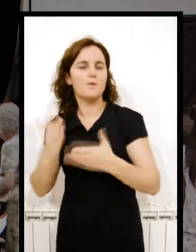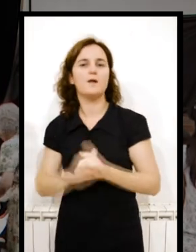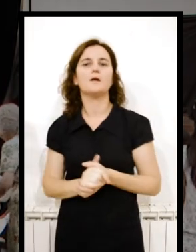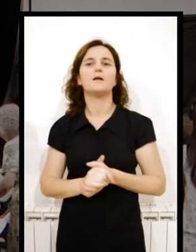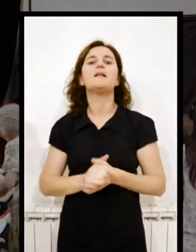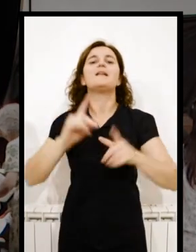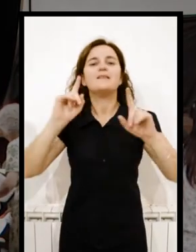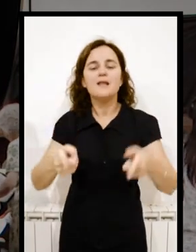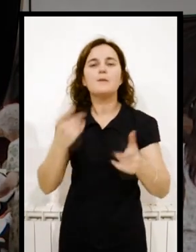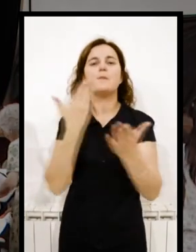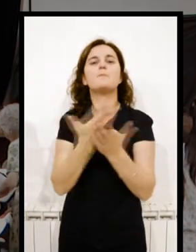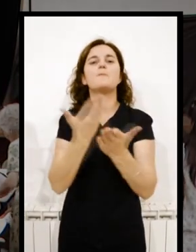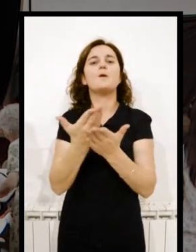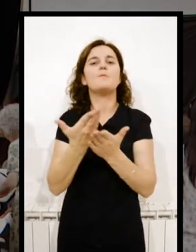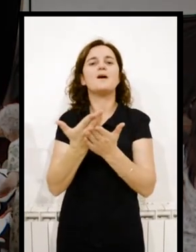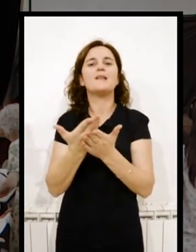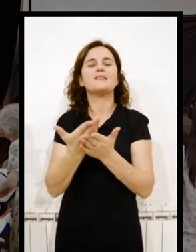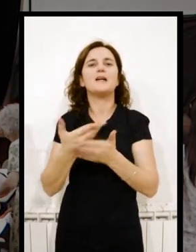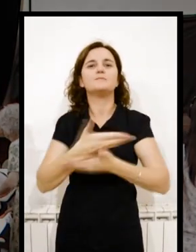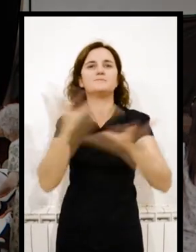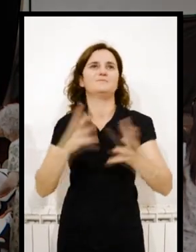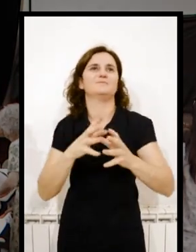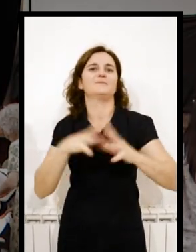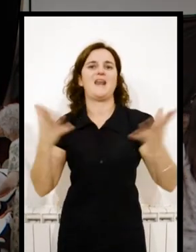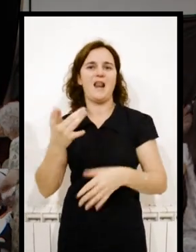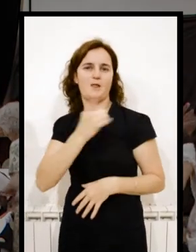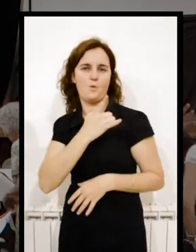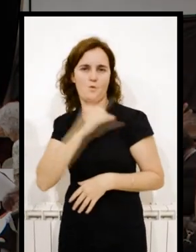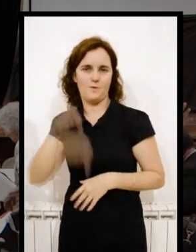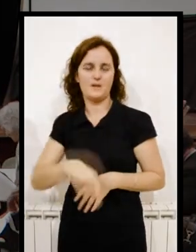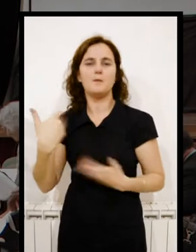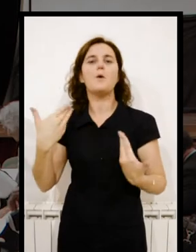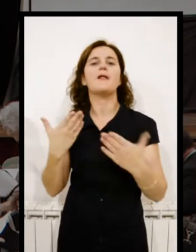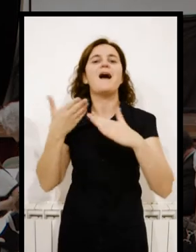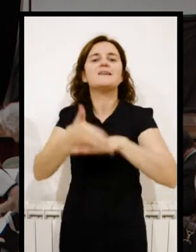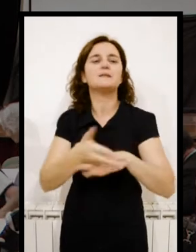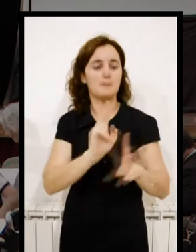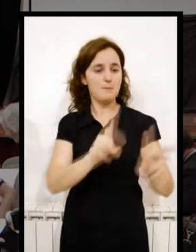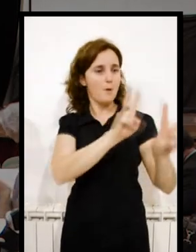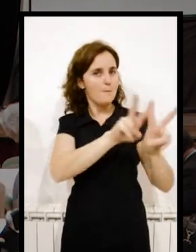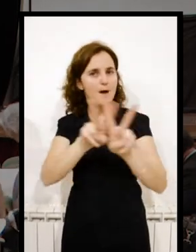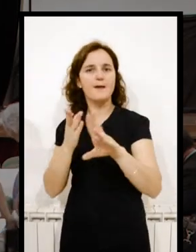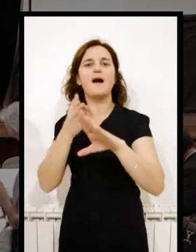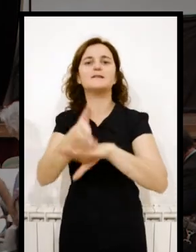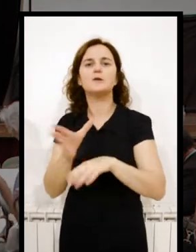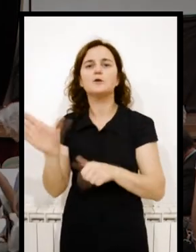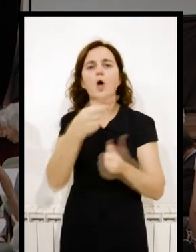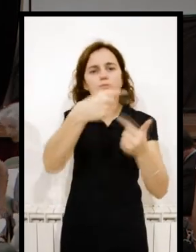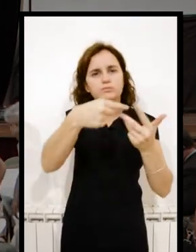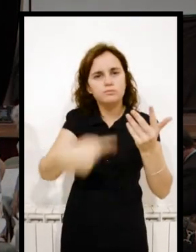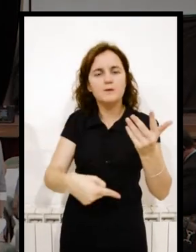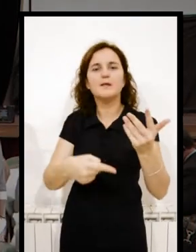específicos, si todo lo que es la propuesta académica en general de la universidad está puesta de manera accesible en las